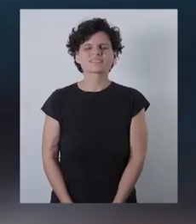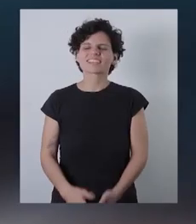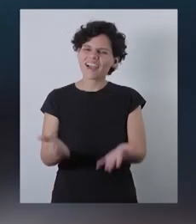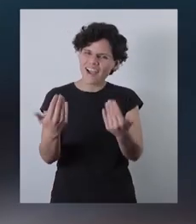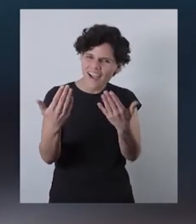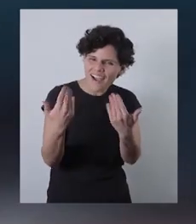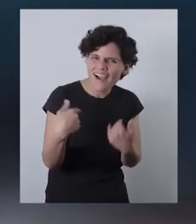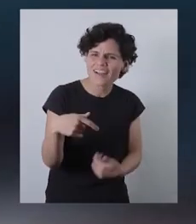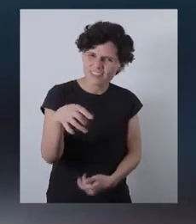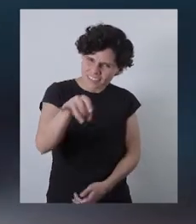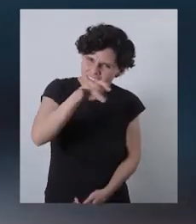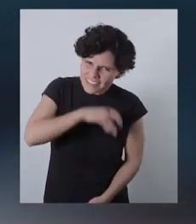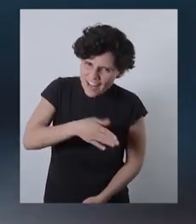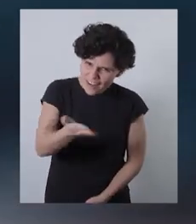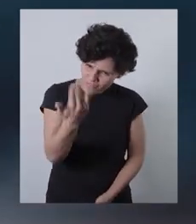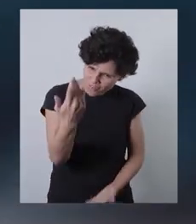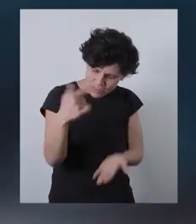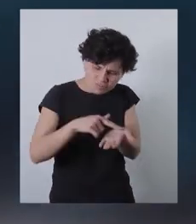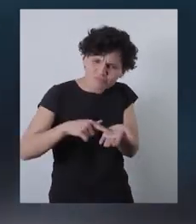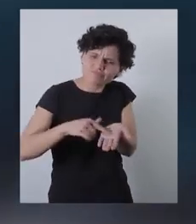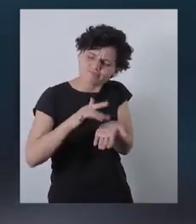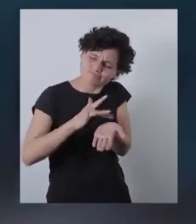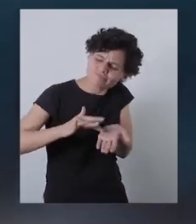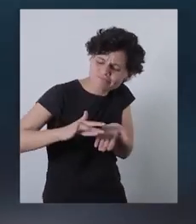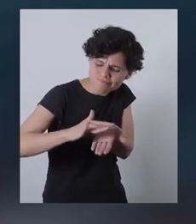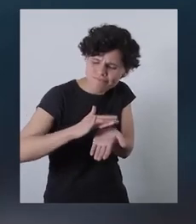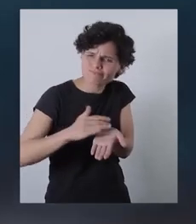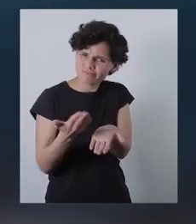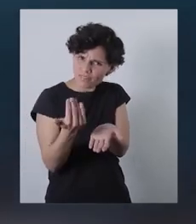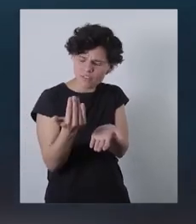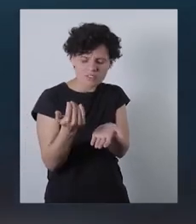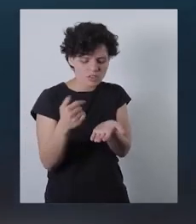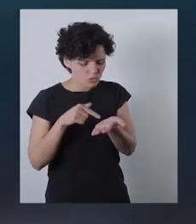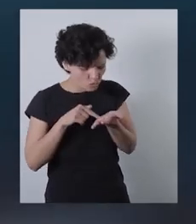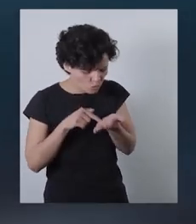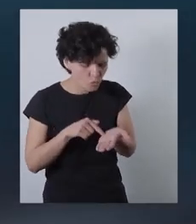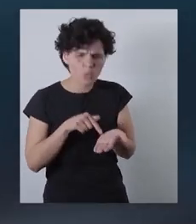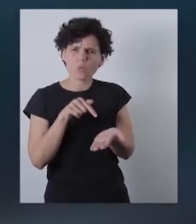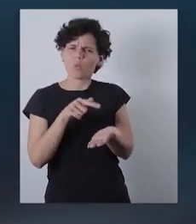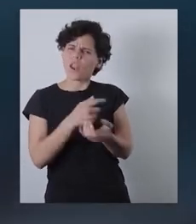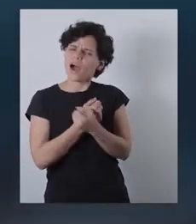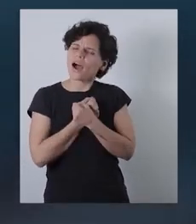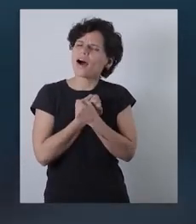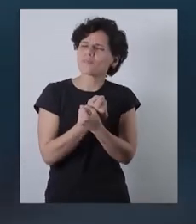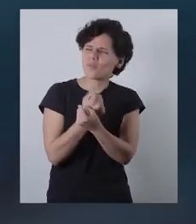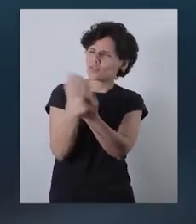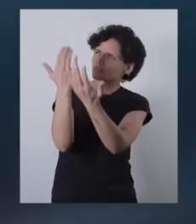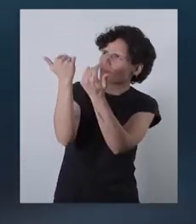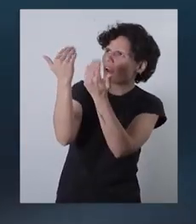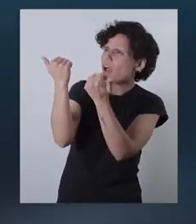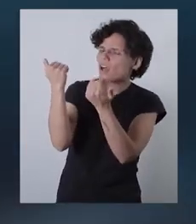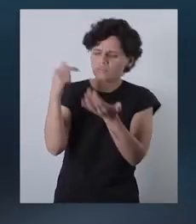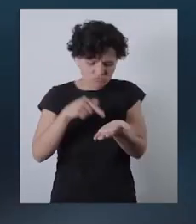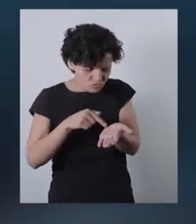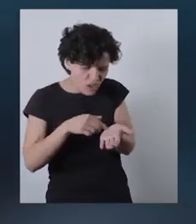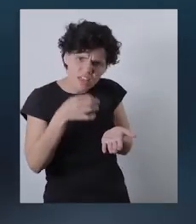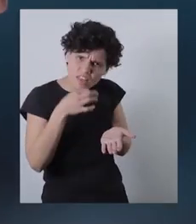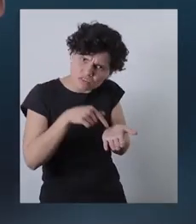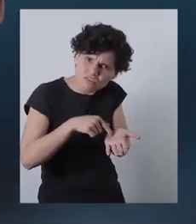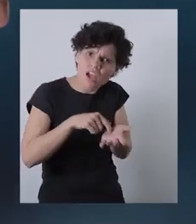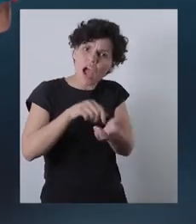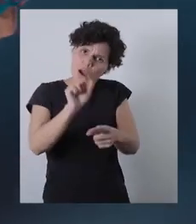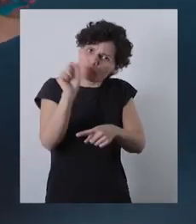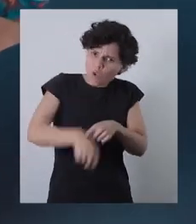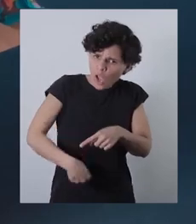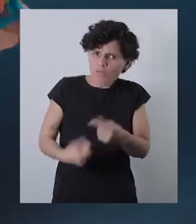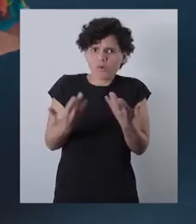Ya, pásame tu mano, chileno, para leerte la suerte. Oye, yo veo puro amor y esperanza ahí. Y ahí dice, clarito, hermana,